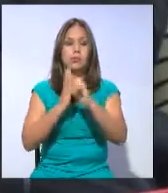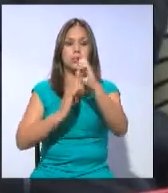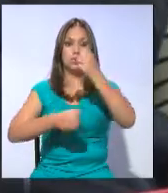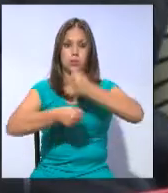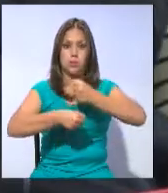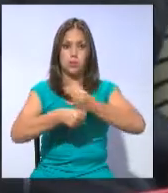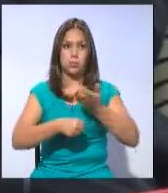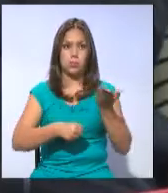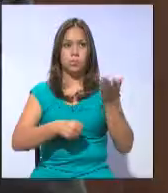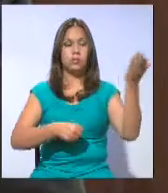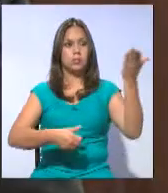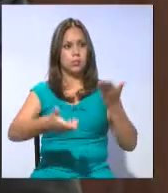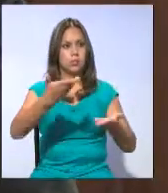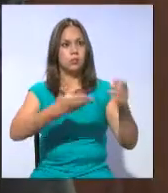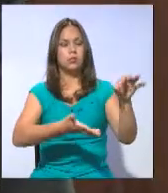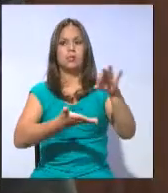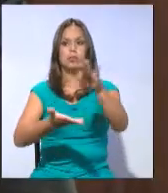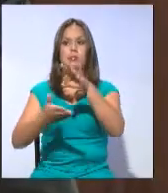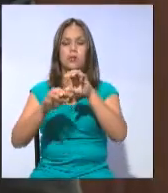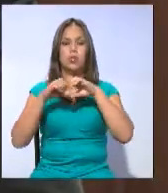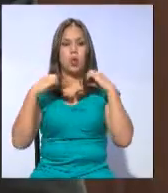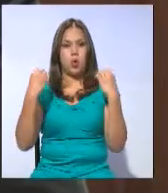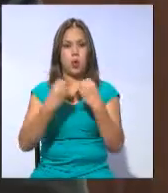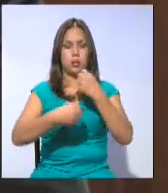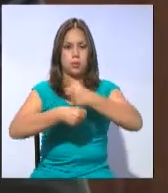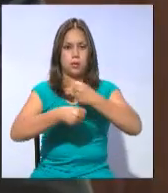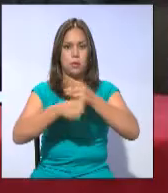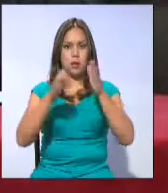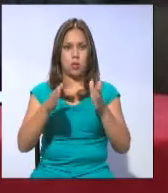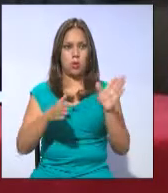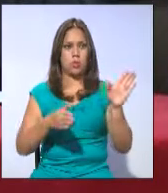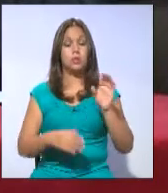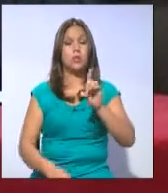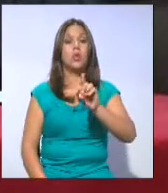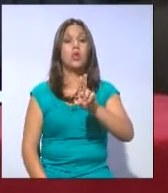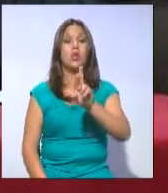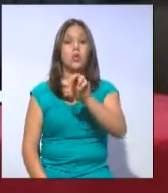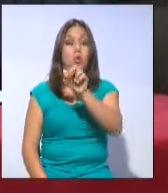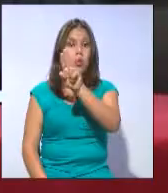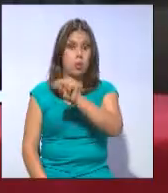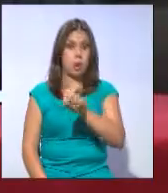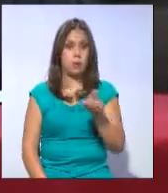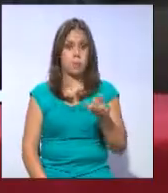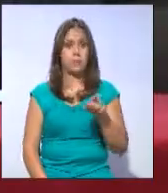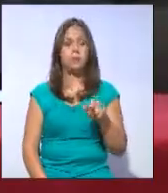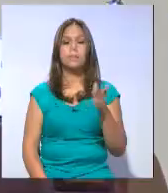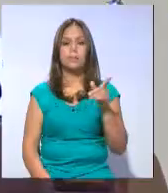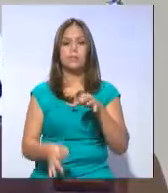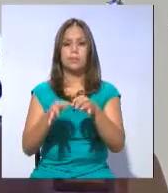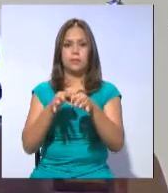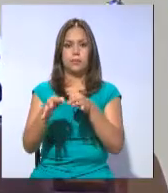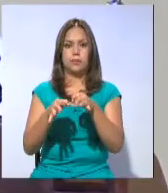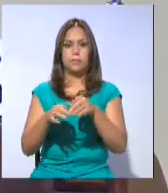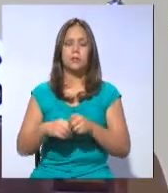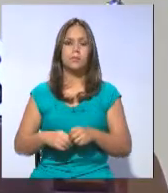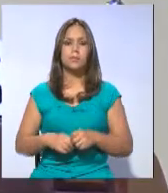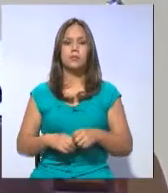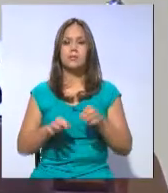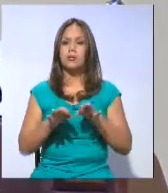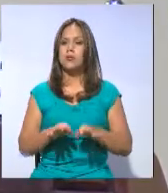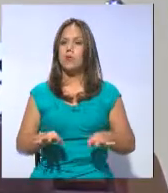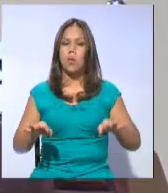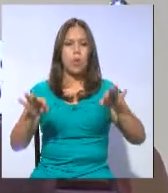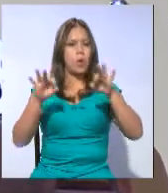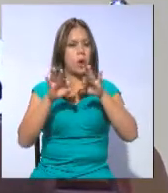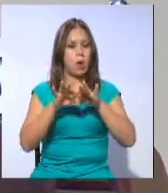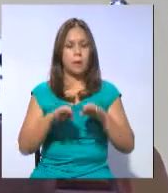recibió a los representantes de diversas organizaciones de trabajadores. Liliana Durán es la titular de la mesa legislativa. Es muy importante